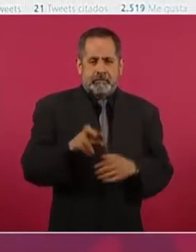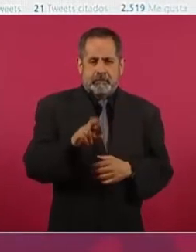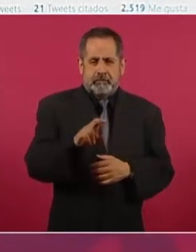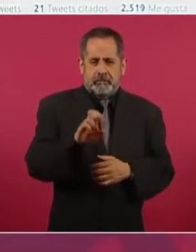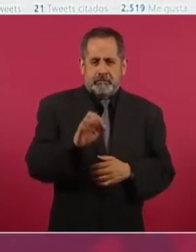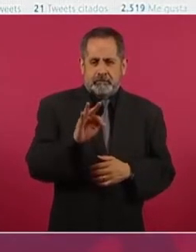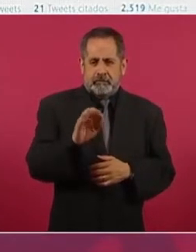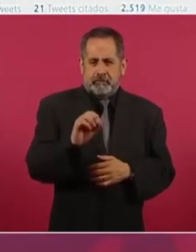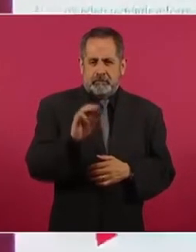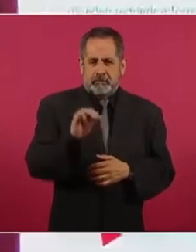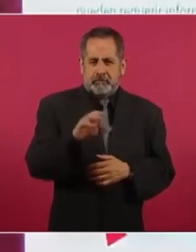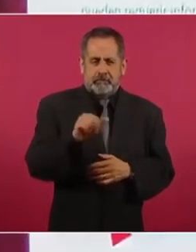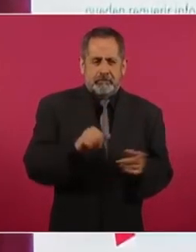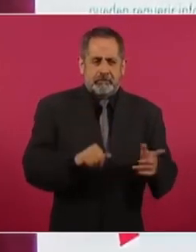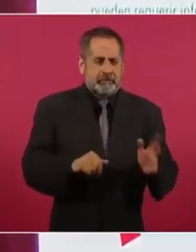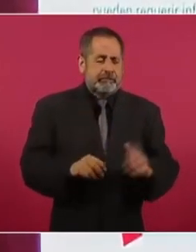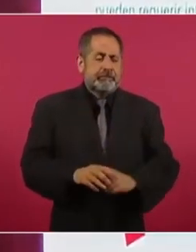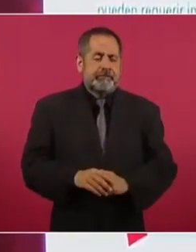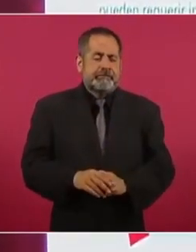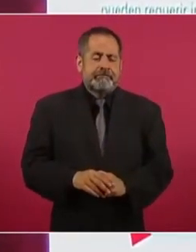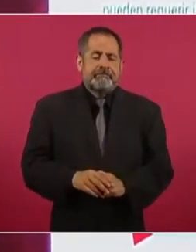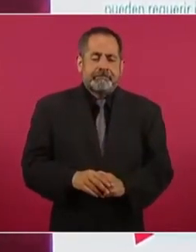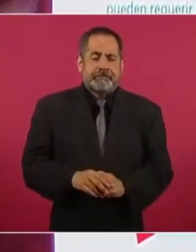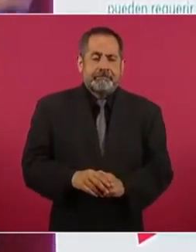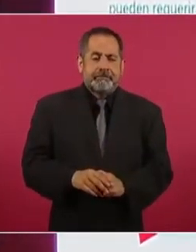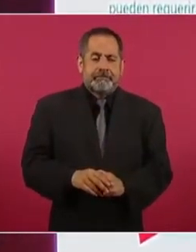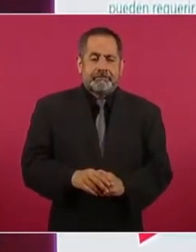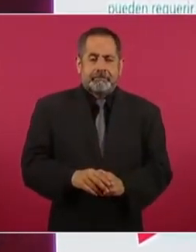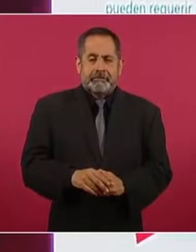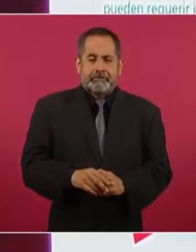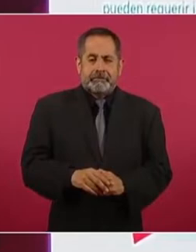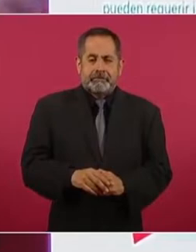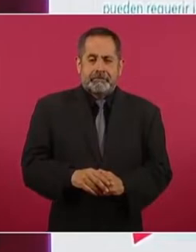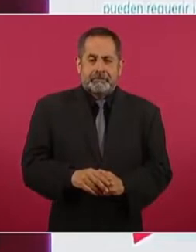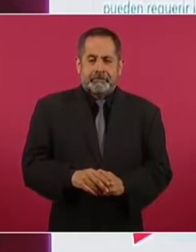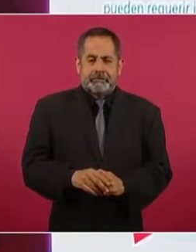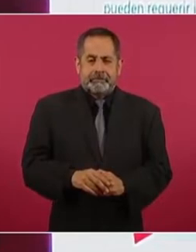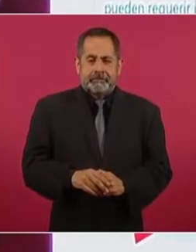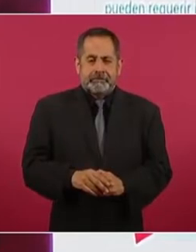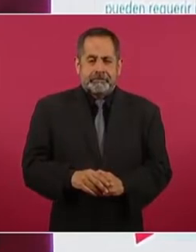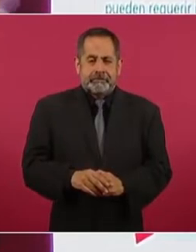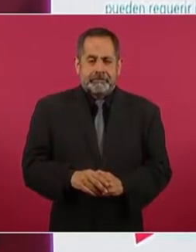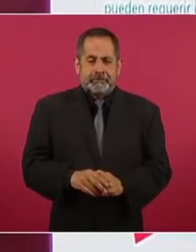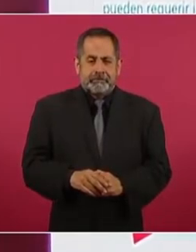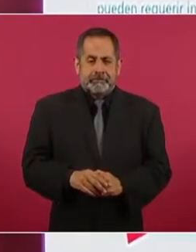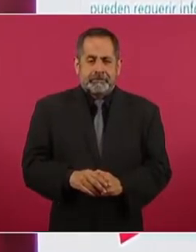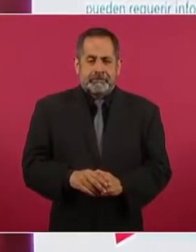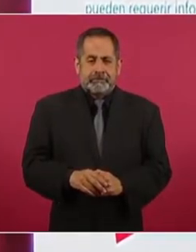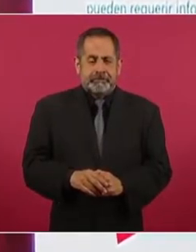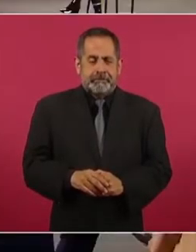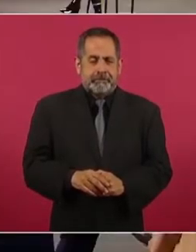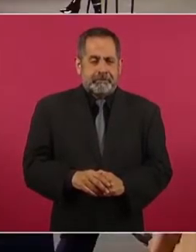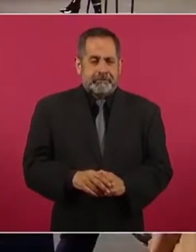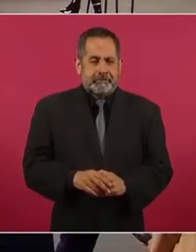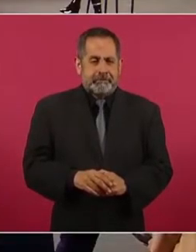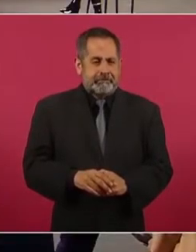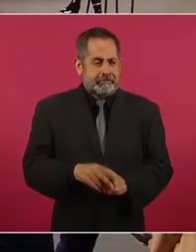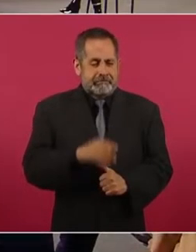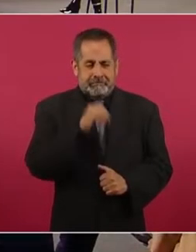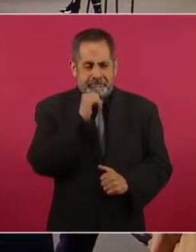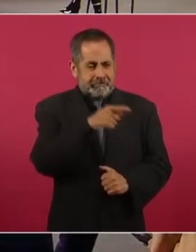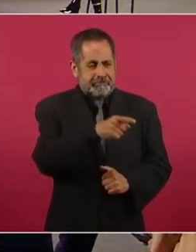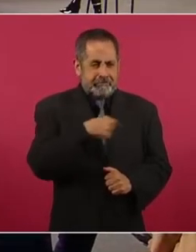aquí ya no hay nada. Tenemos